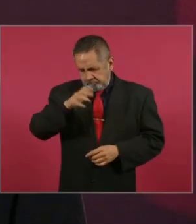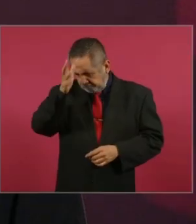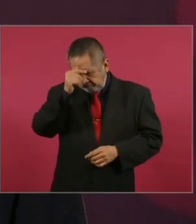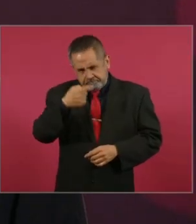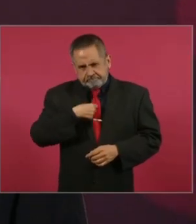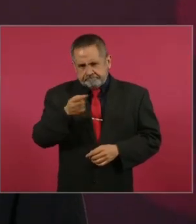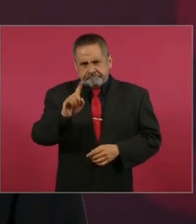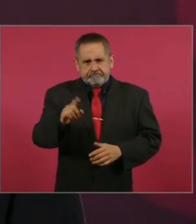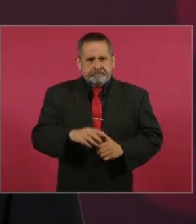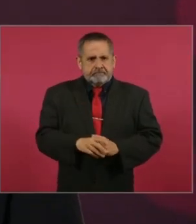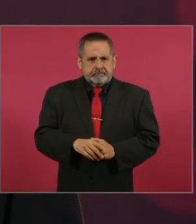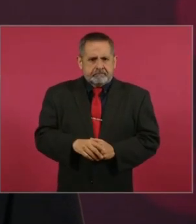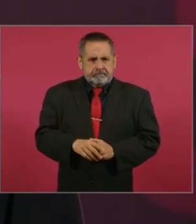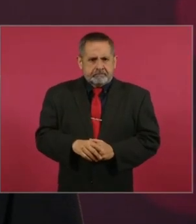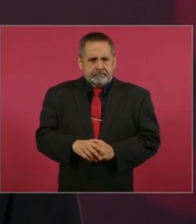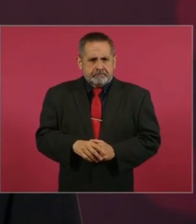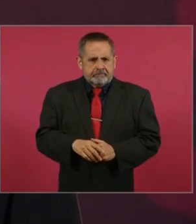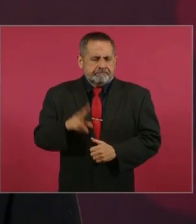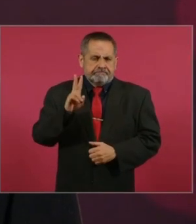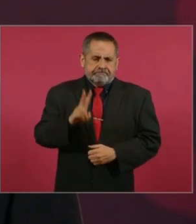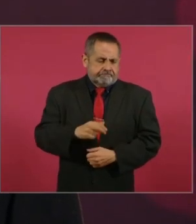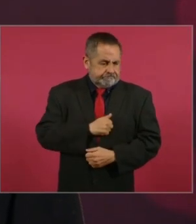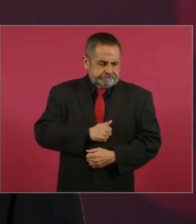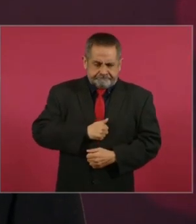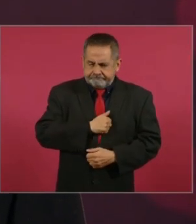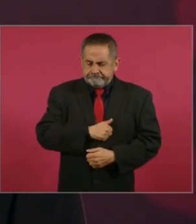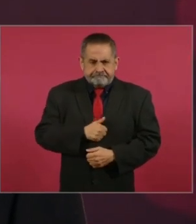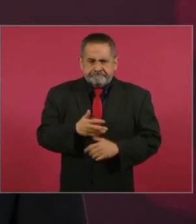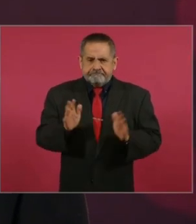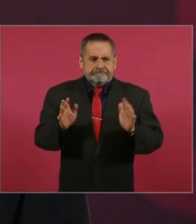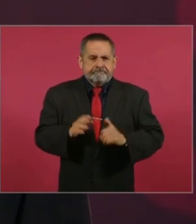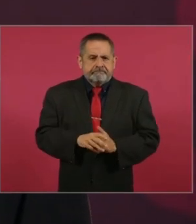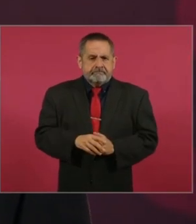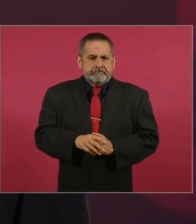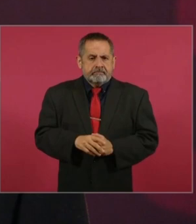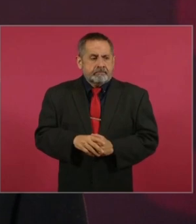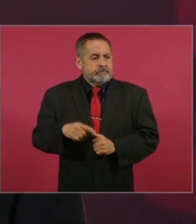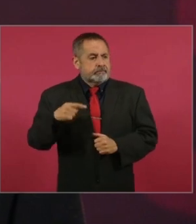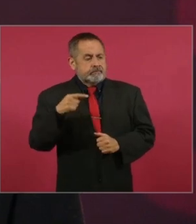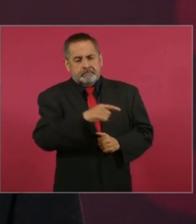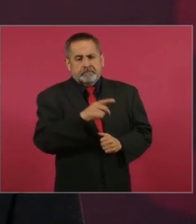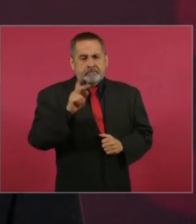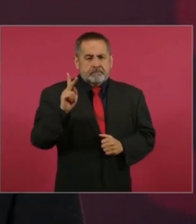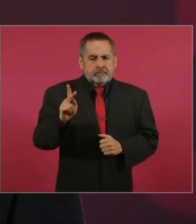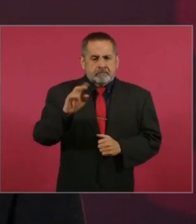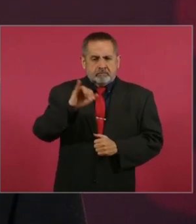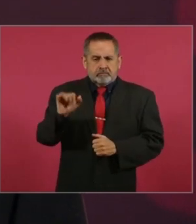Lo que es lamentable es que el Poder Judicial